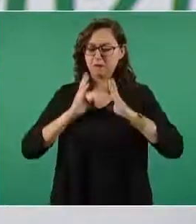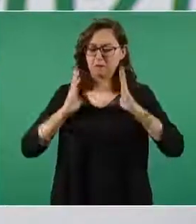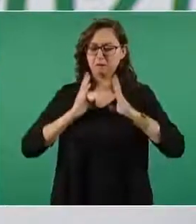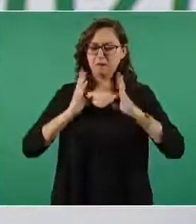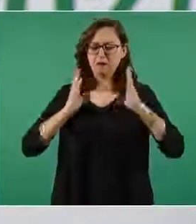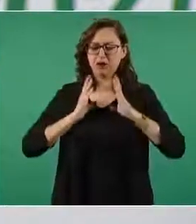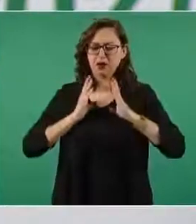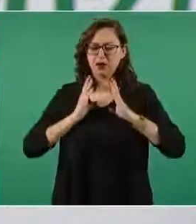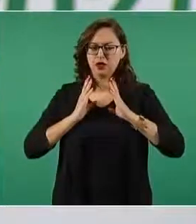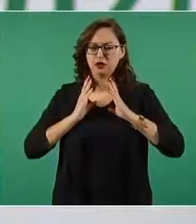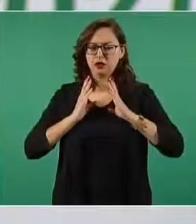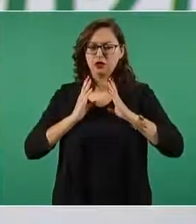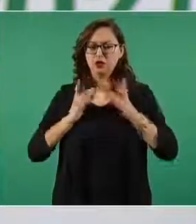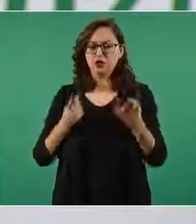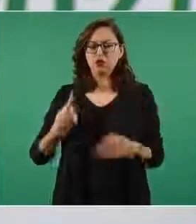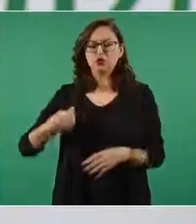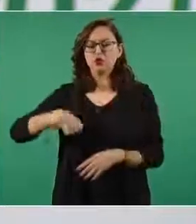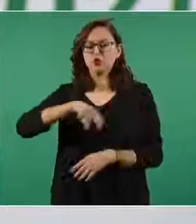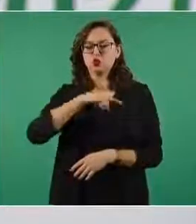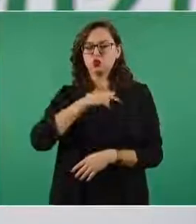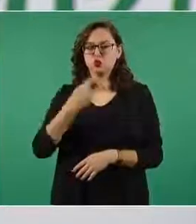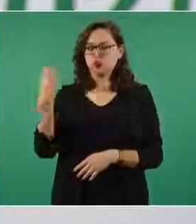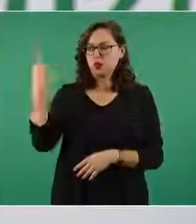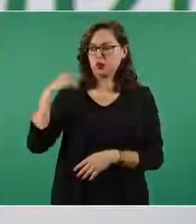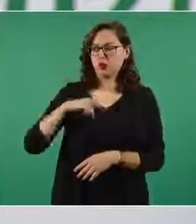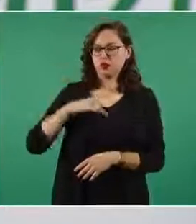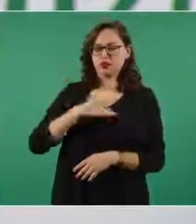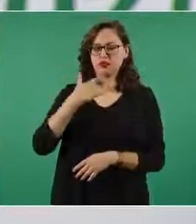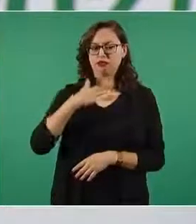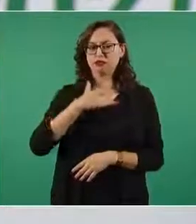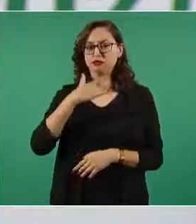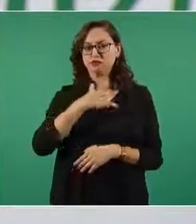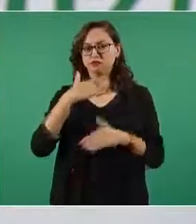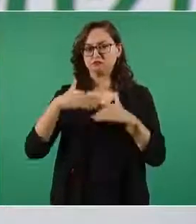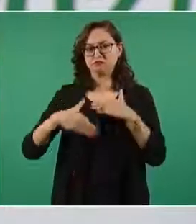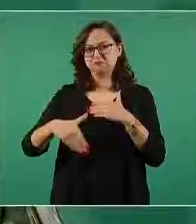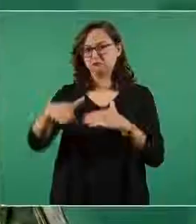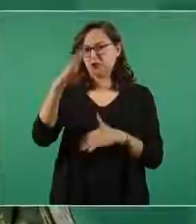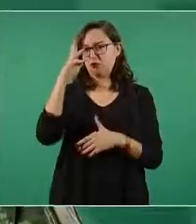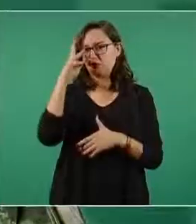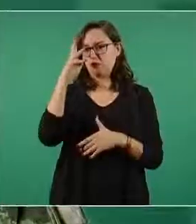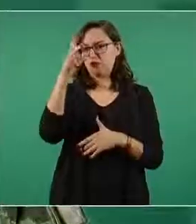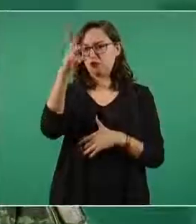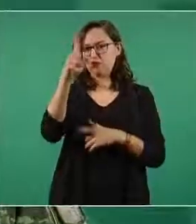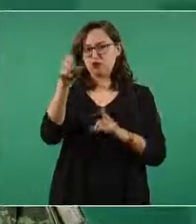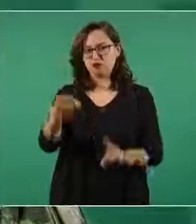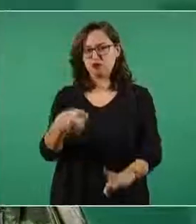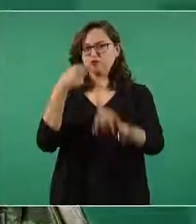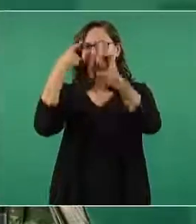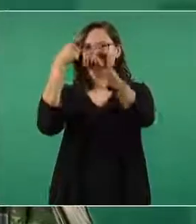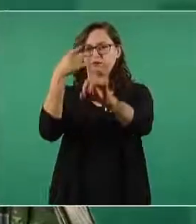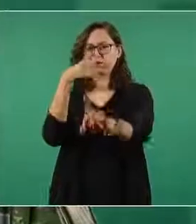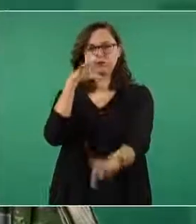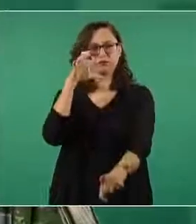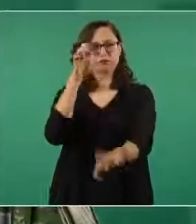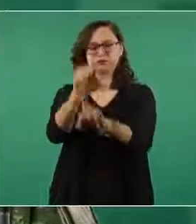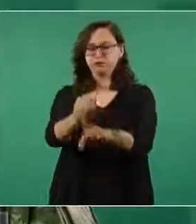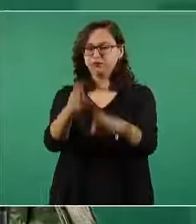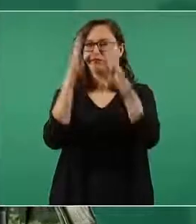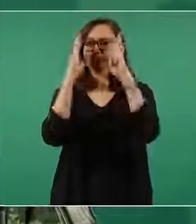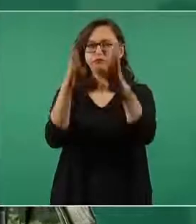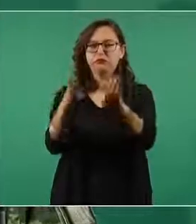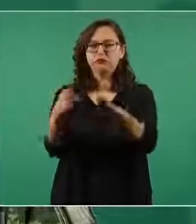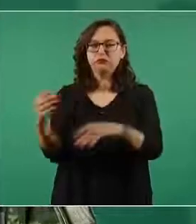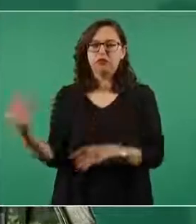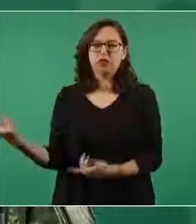que seamos largos de miras no nos dejemos llevar por la crítica tenemos una misión que cumplir y es hacer un aeropuerto con